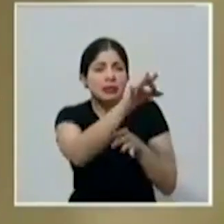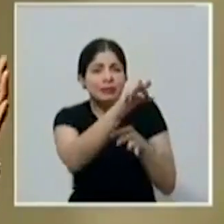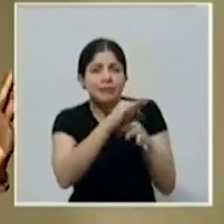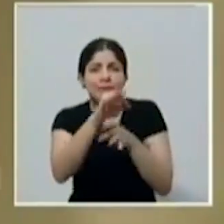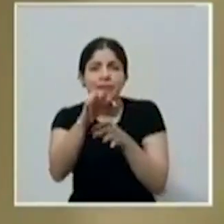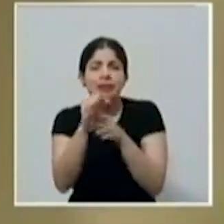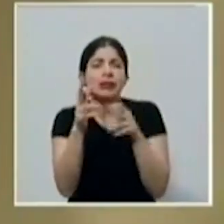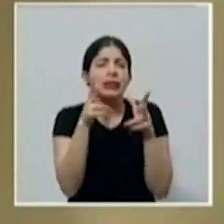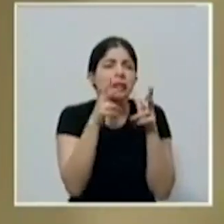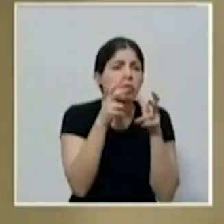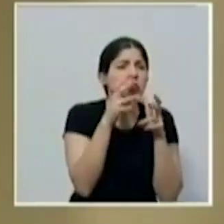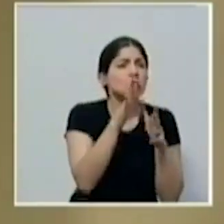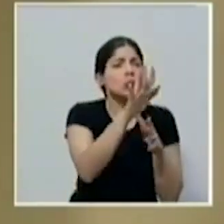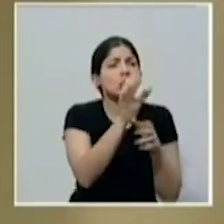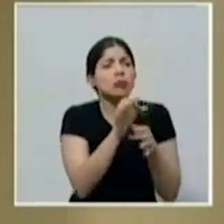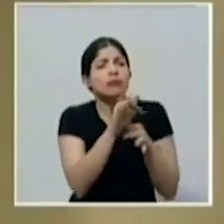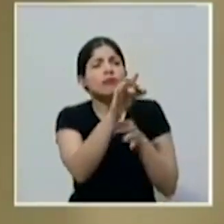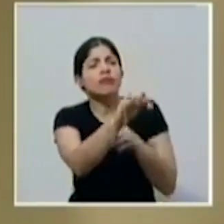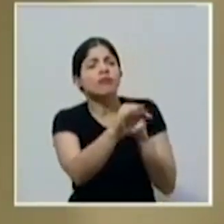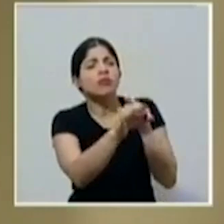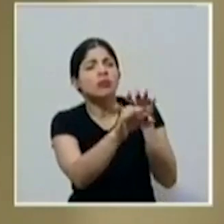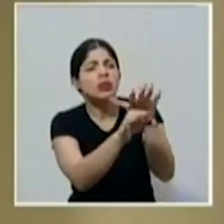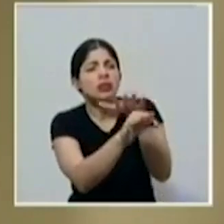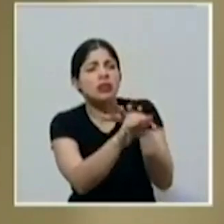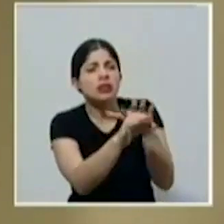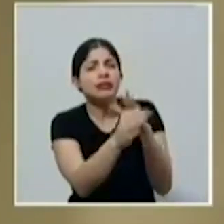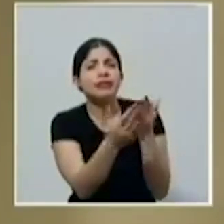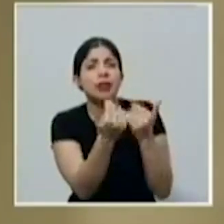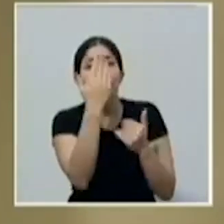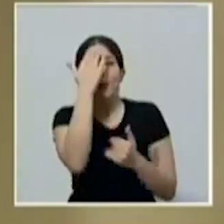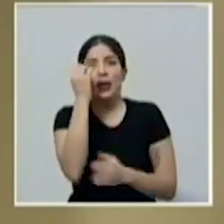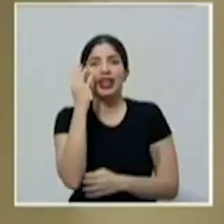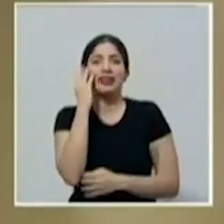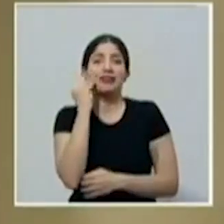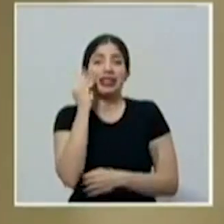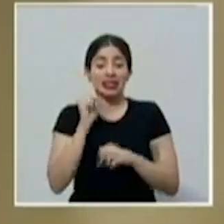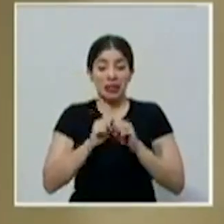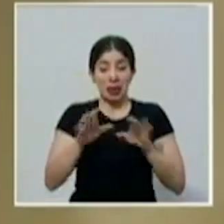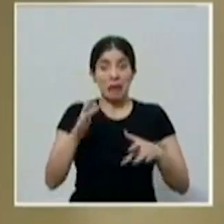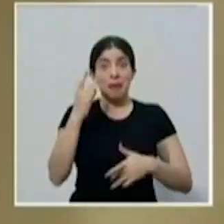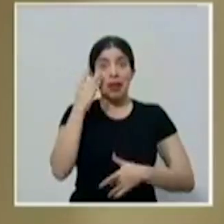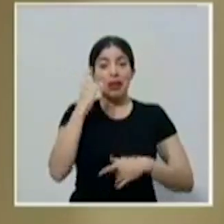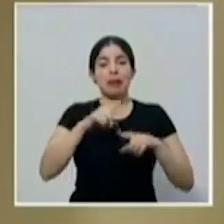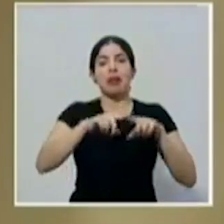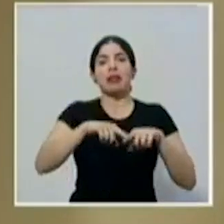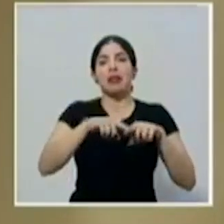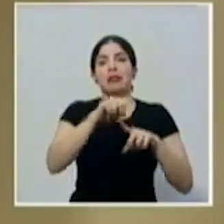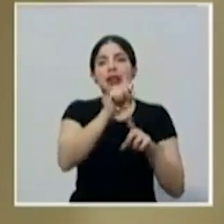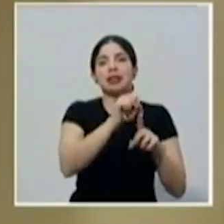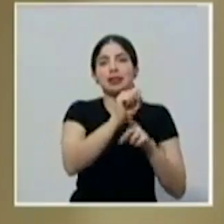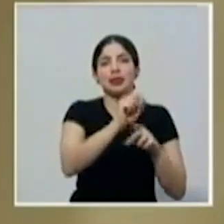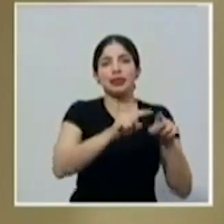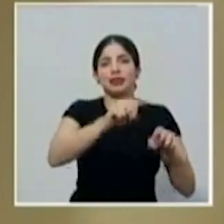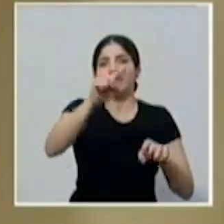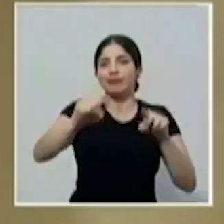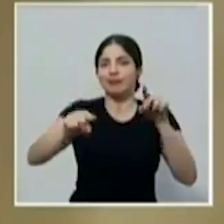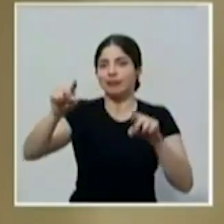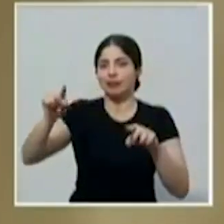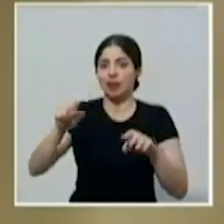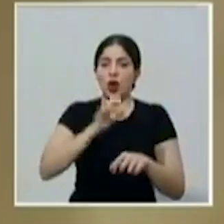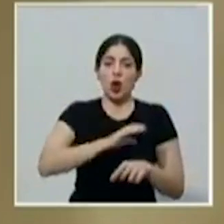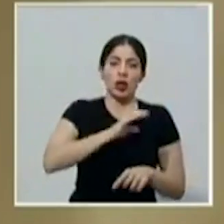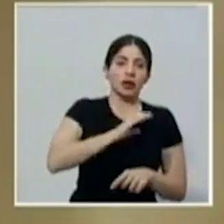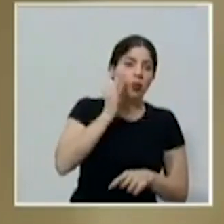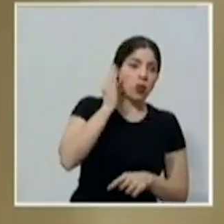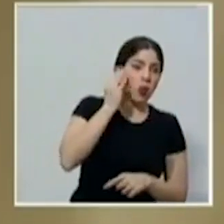escuchar a los diferentes territorios porque la pandemia se vive muy diferentemente desde el lugar y con las condiciones diferentes, los